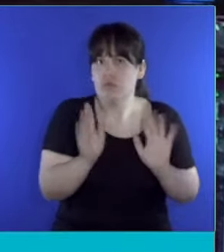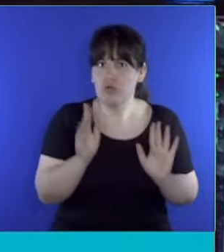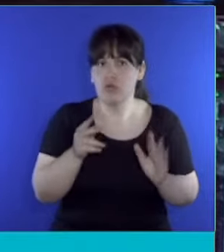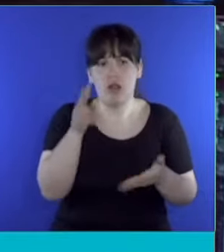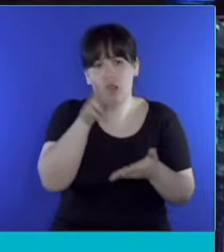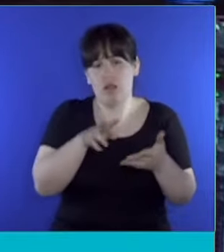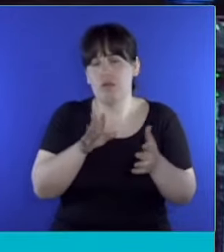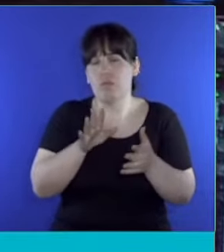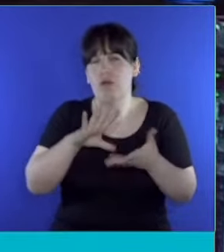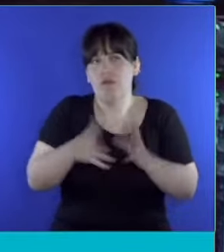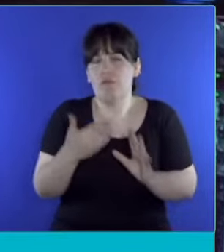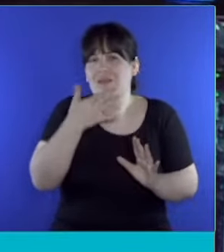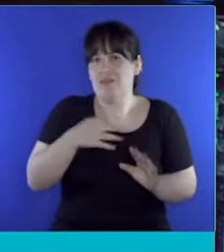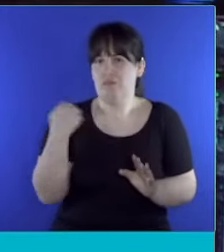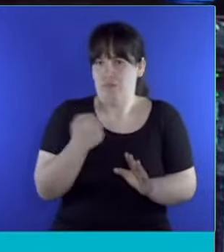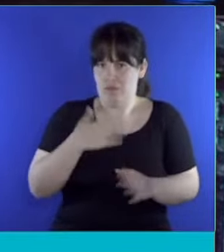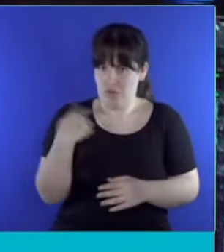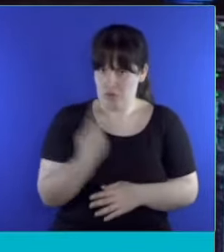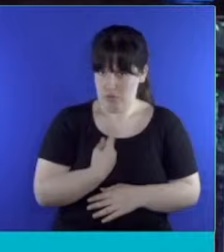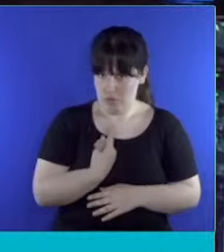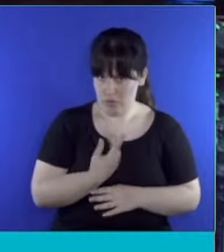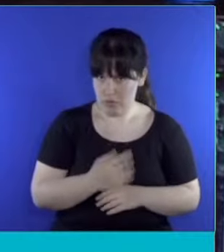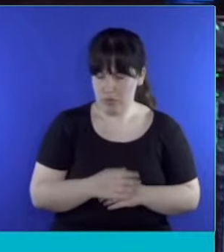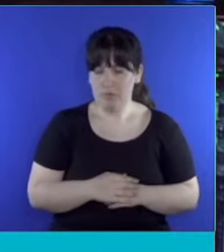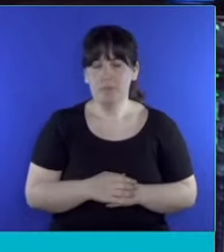quienes hacemos política. Entonces,